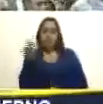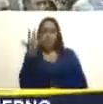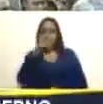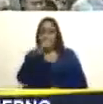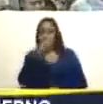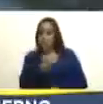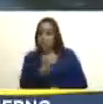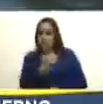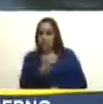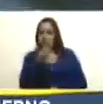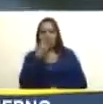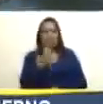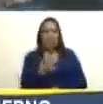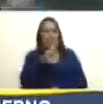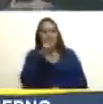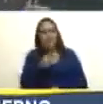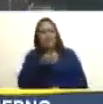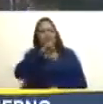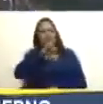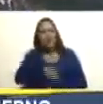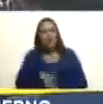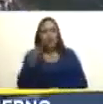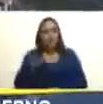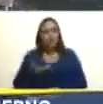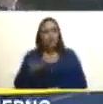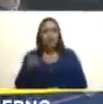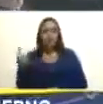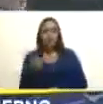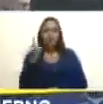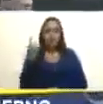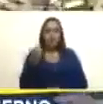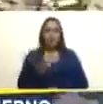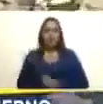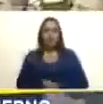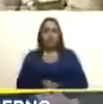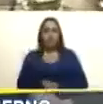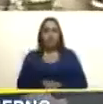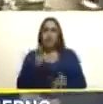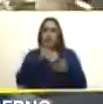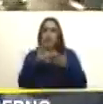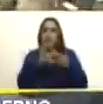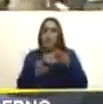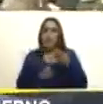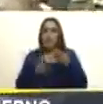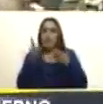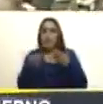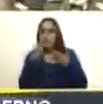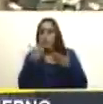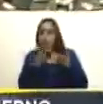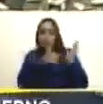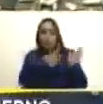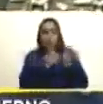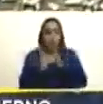bella histórica única estratégica y estructural además